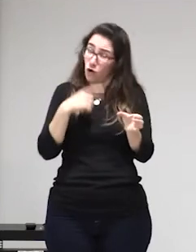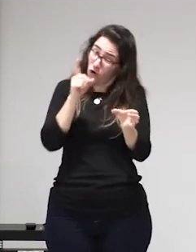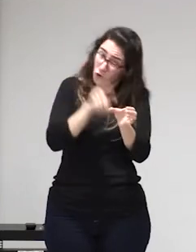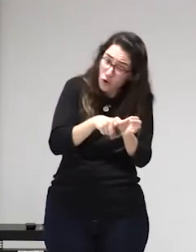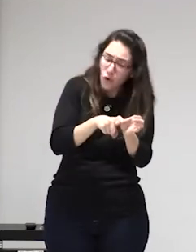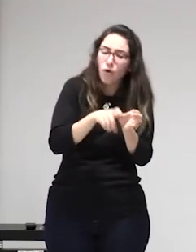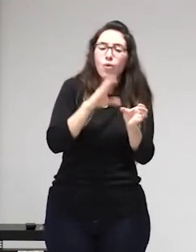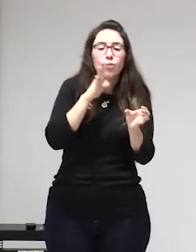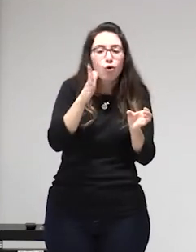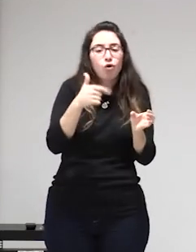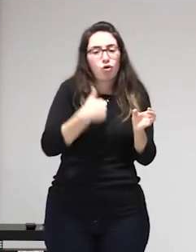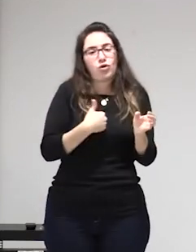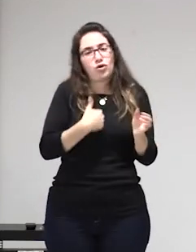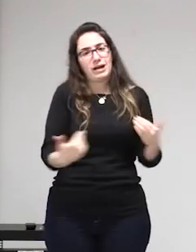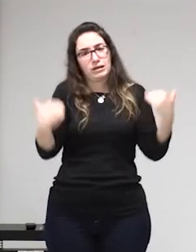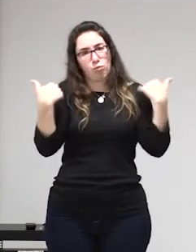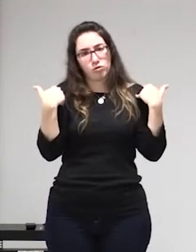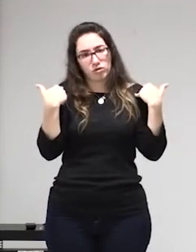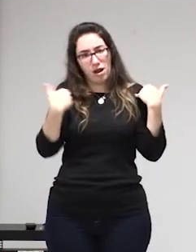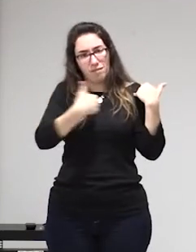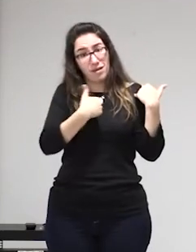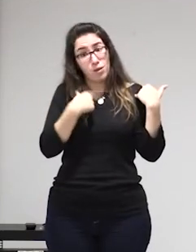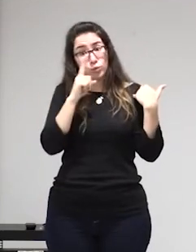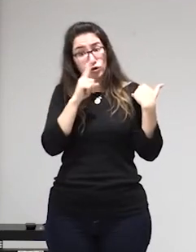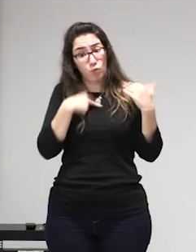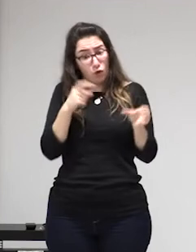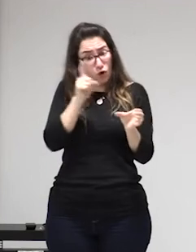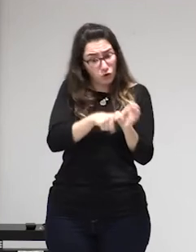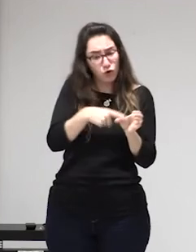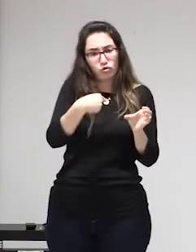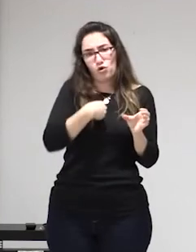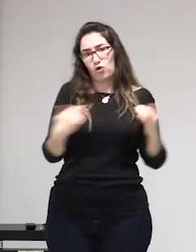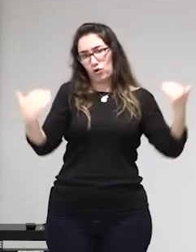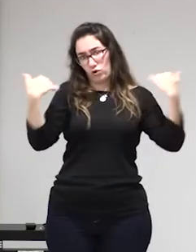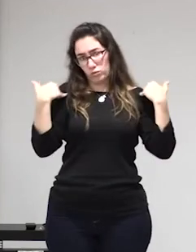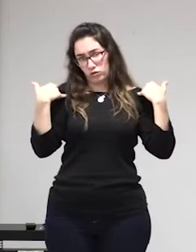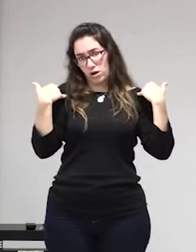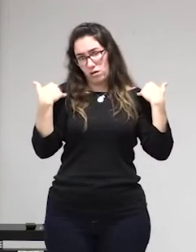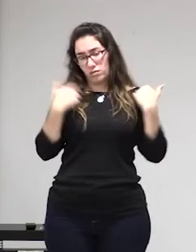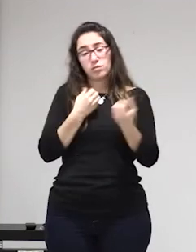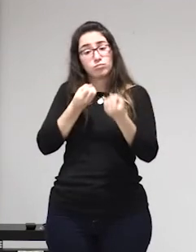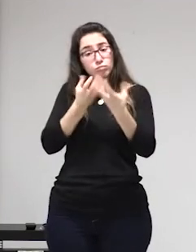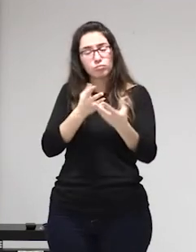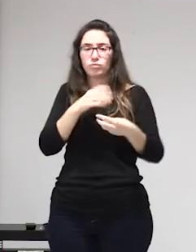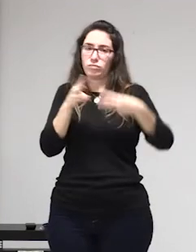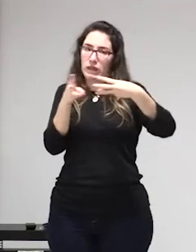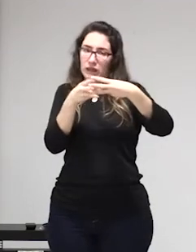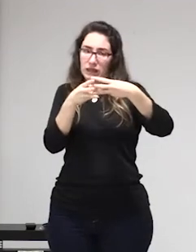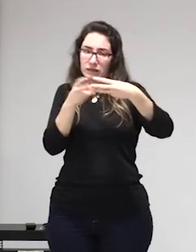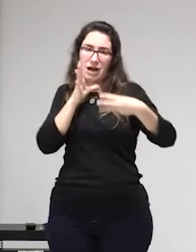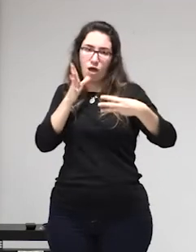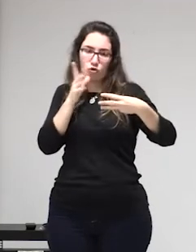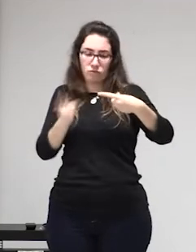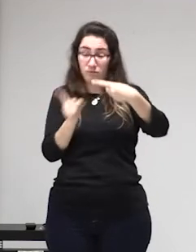por haber sido prostituta la gente empatizaría conmigo tendría muchos menos problemas para relacionarme